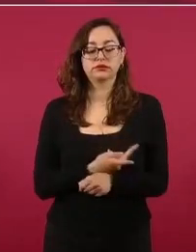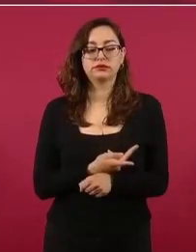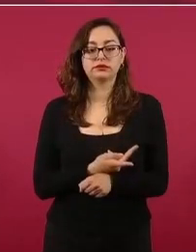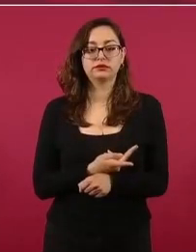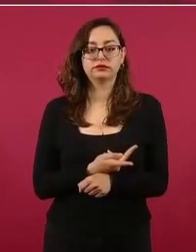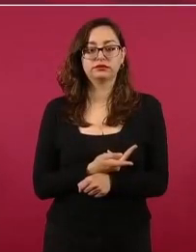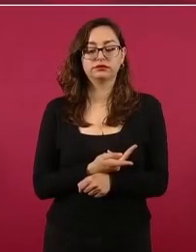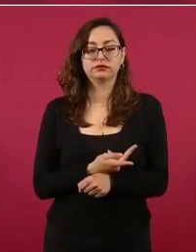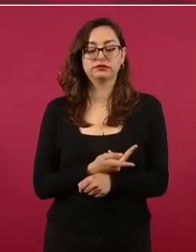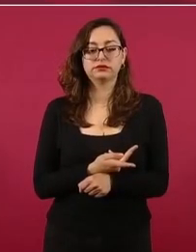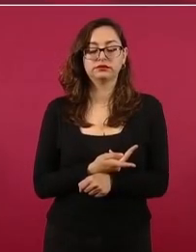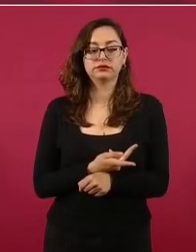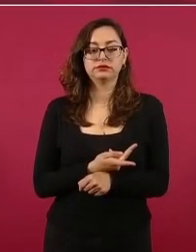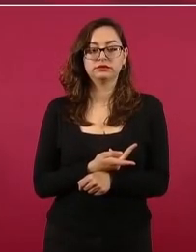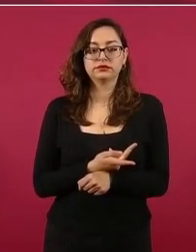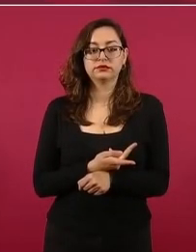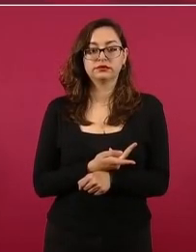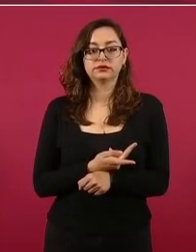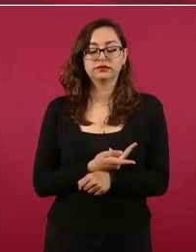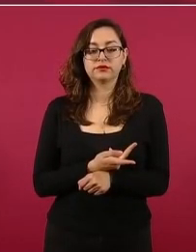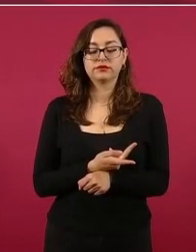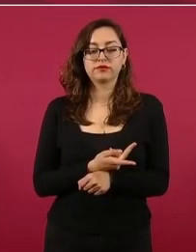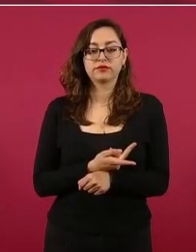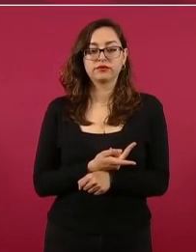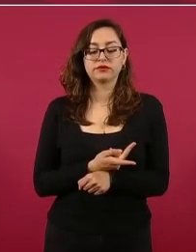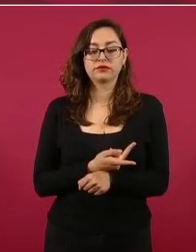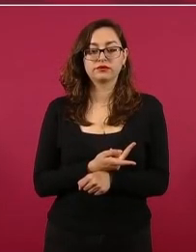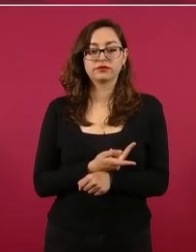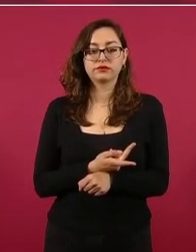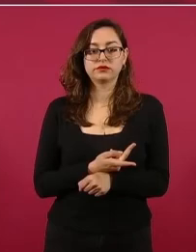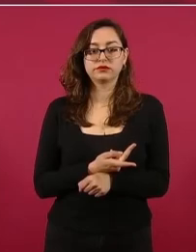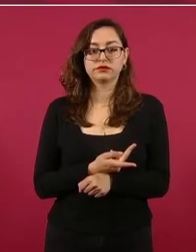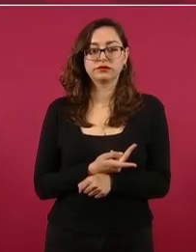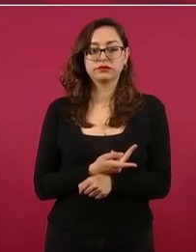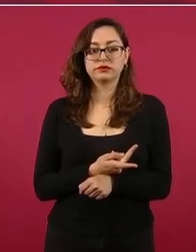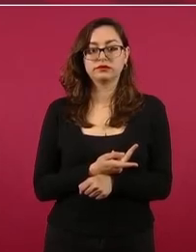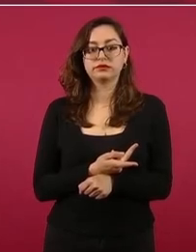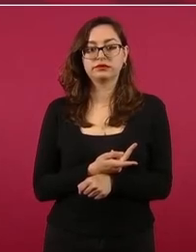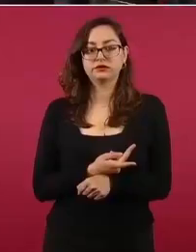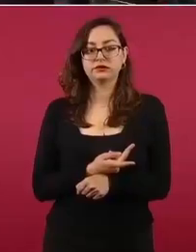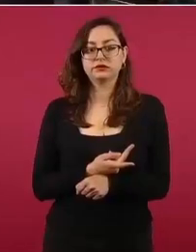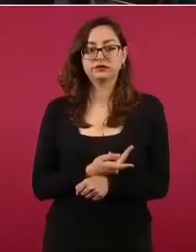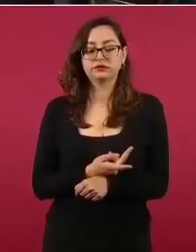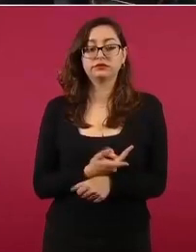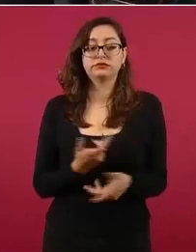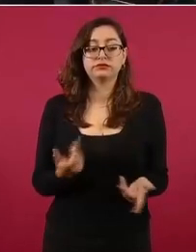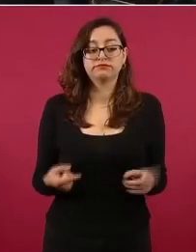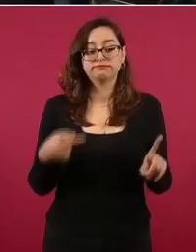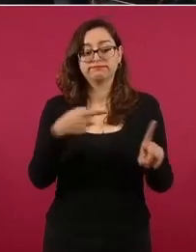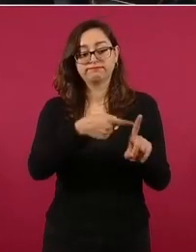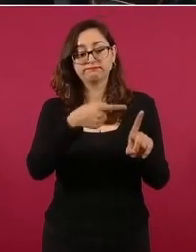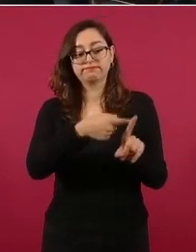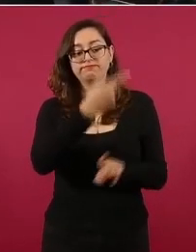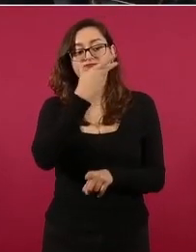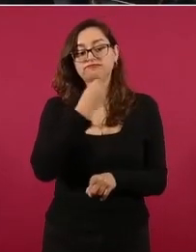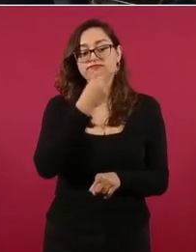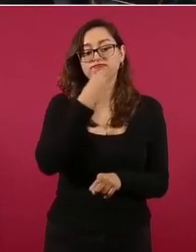en el sentido de que la muerte de la